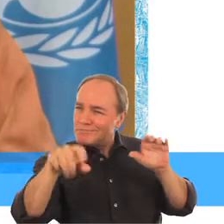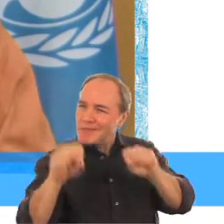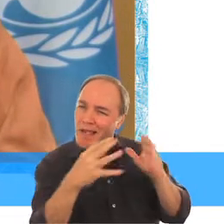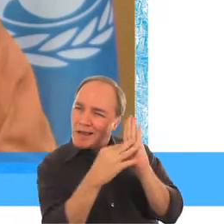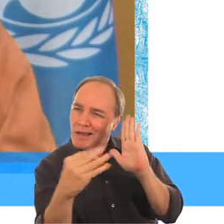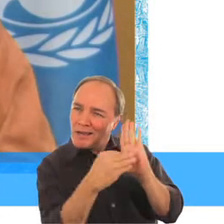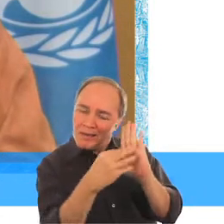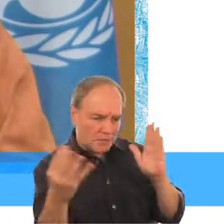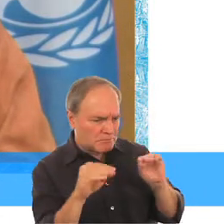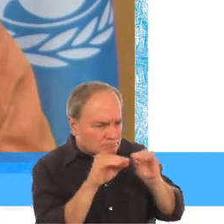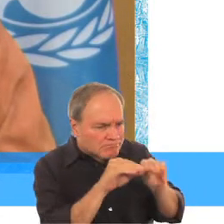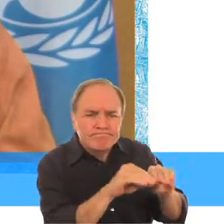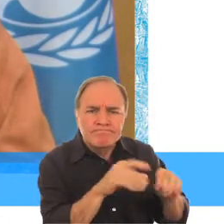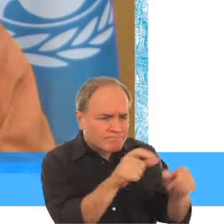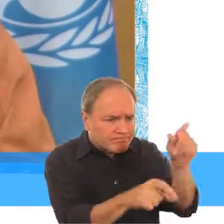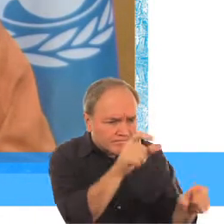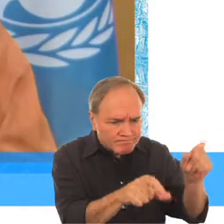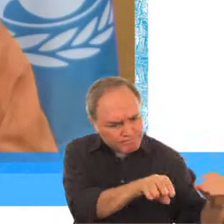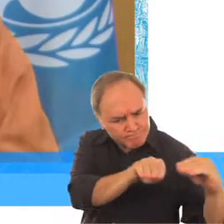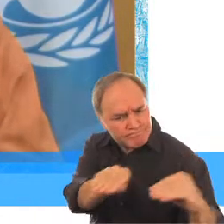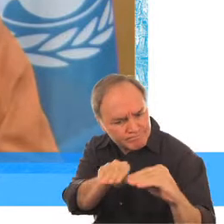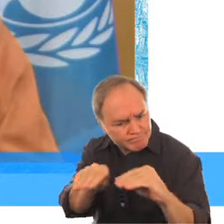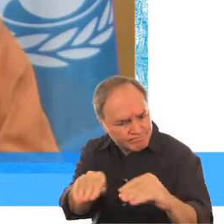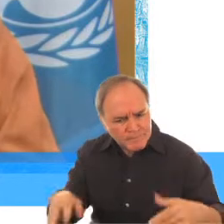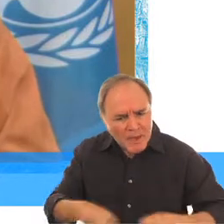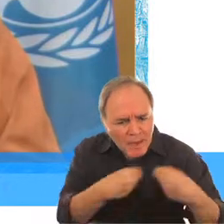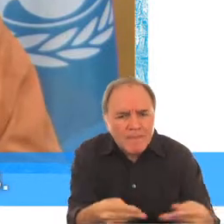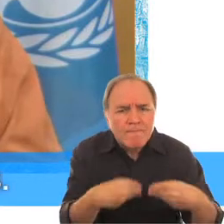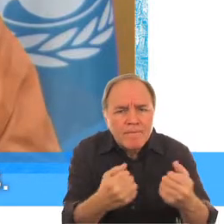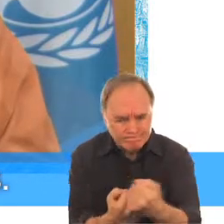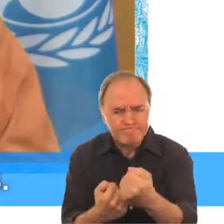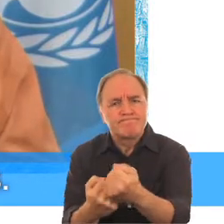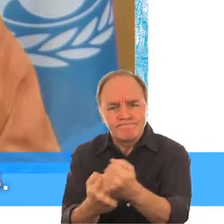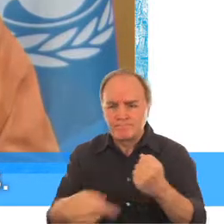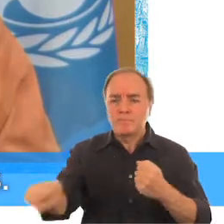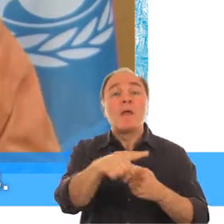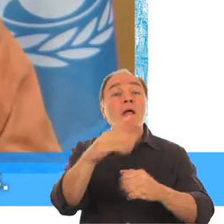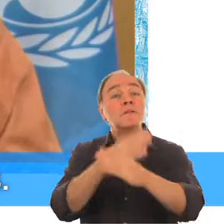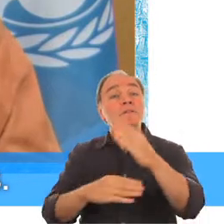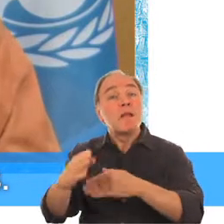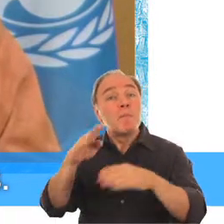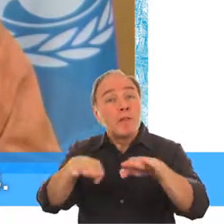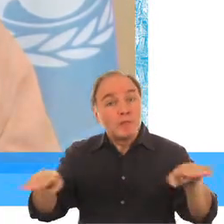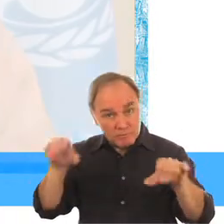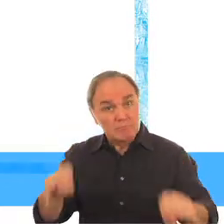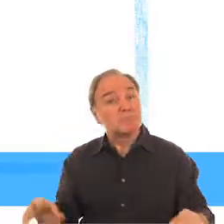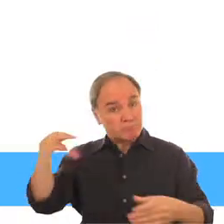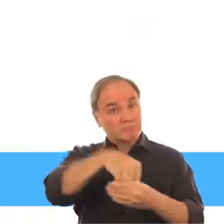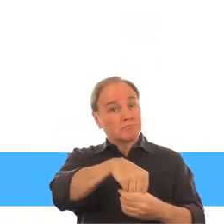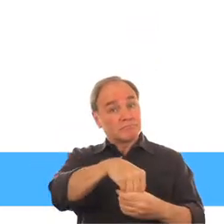de maestros y dotación de recursos para crear las condiciones que permitan la inclusión de los niños con discapacidad en esas escuelas.